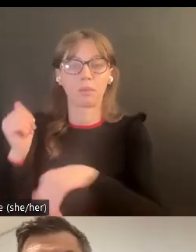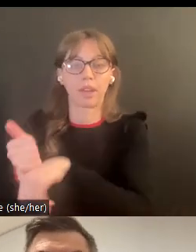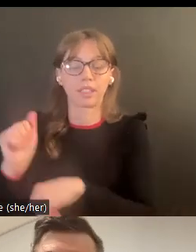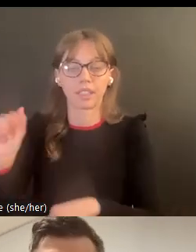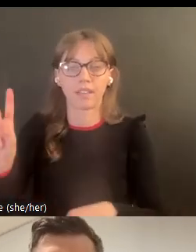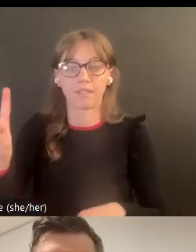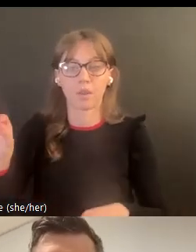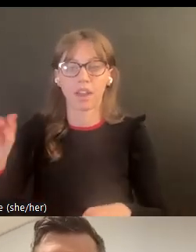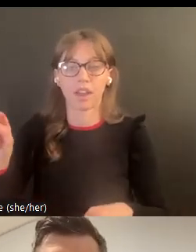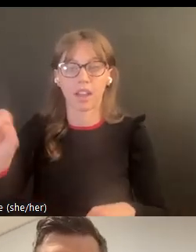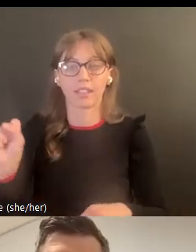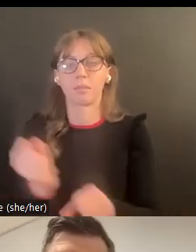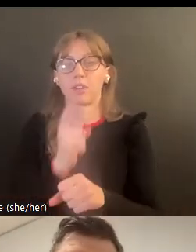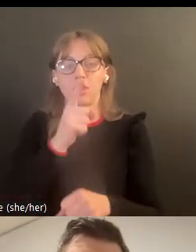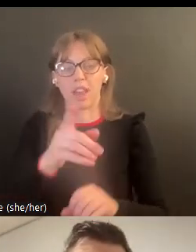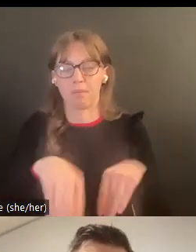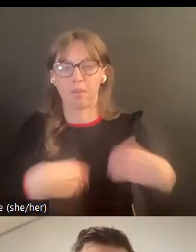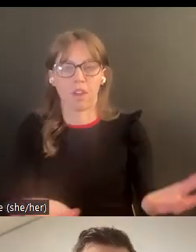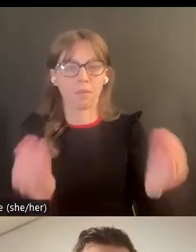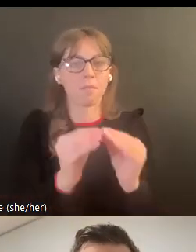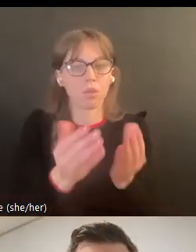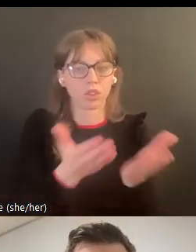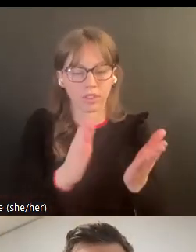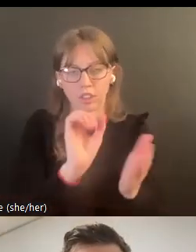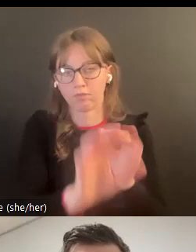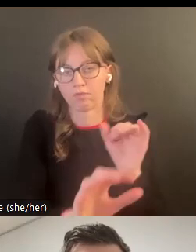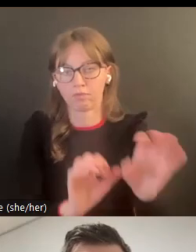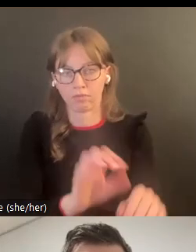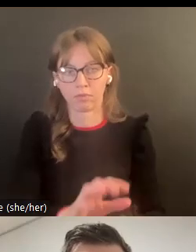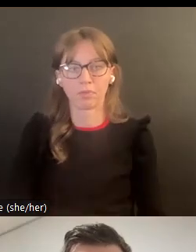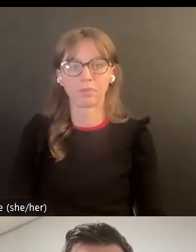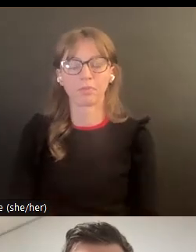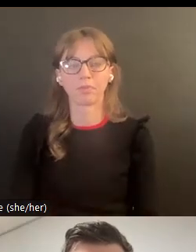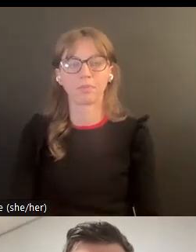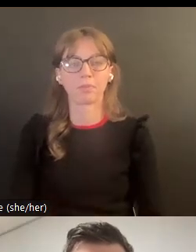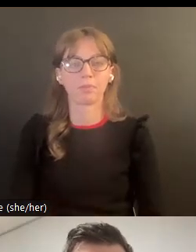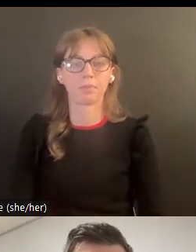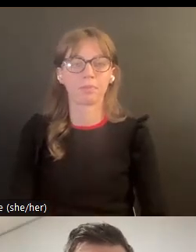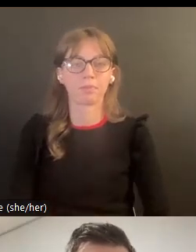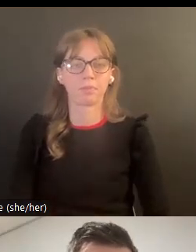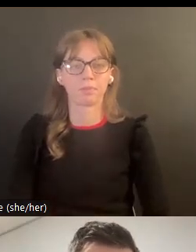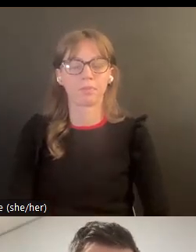Esta interacción iniciada con la víctima es con la intención de ser breve entre 5 a 10 minutos.